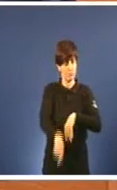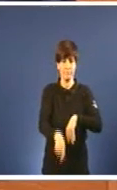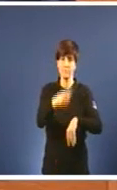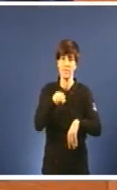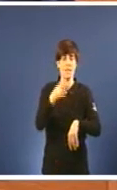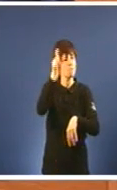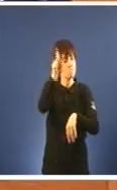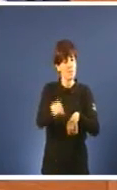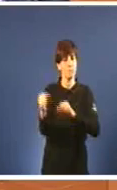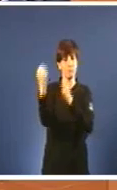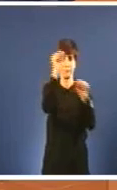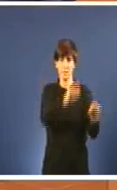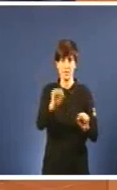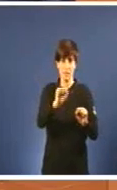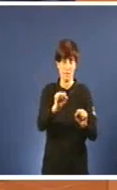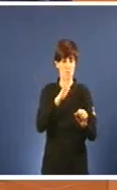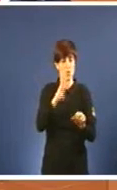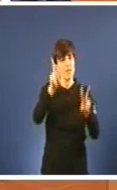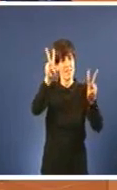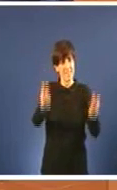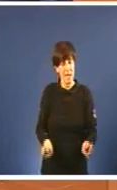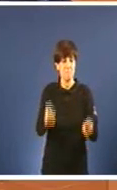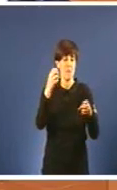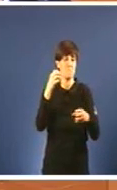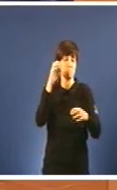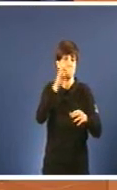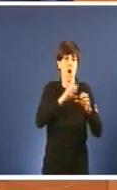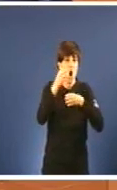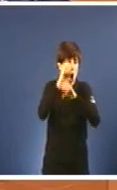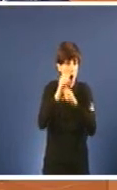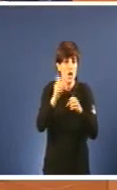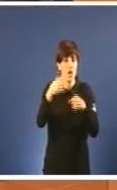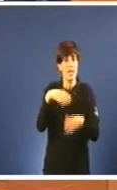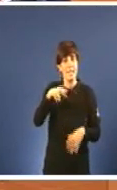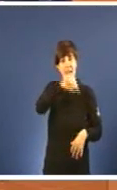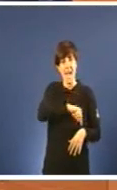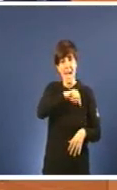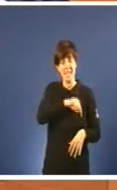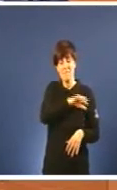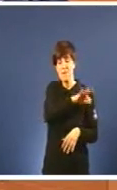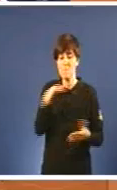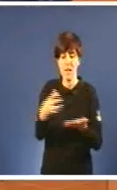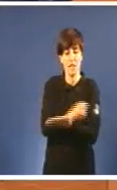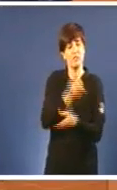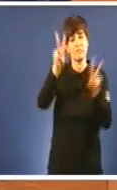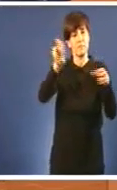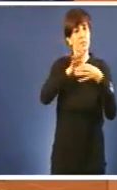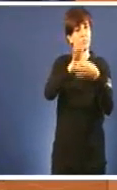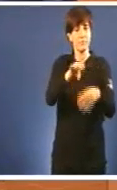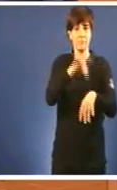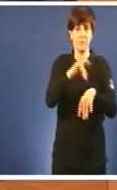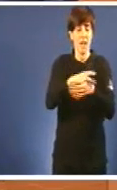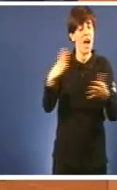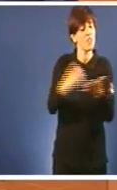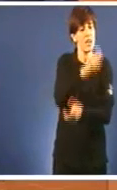Ampara polos seus principios bioéticos E polos seus principios deontolóxicos A todos os pacientes en Galicia En